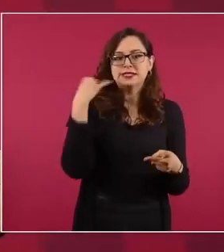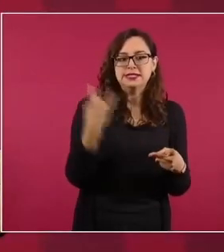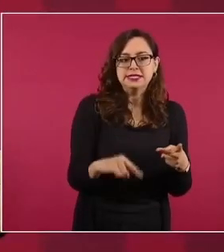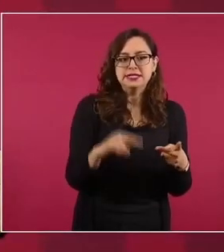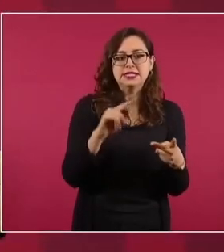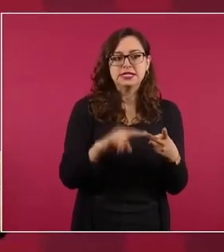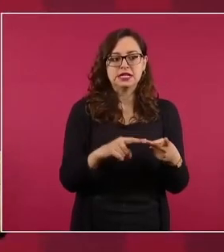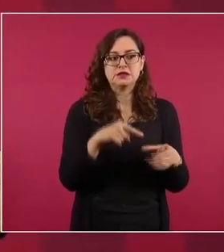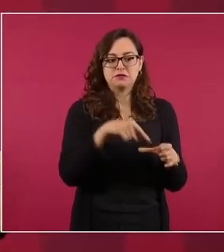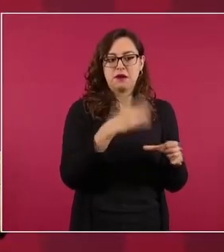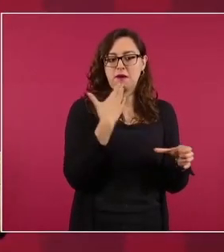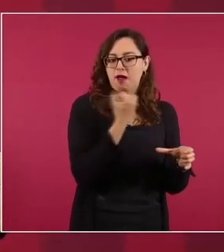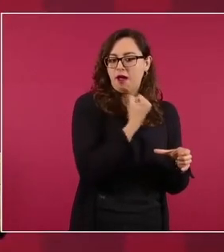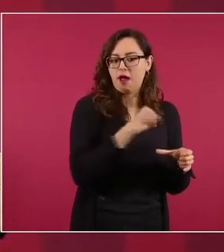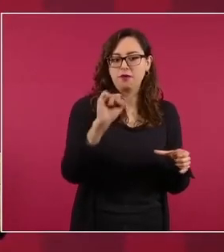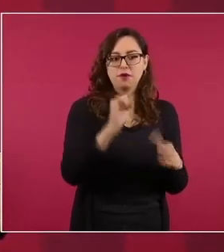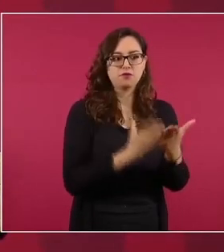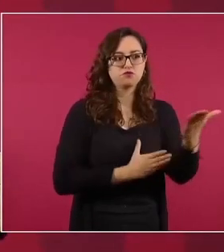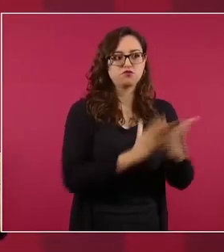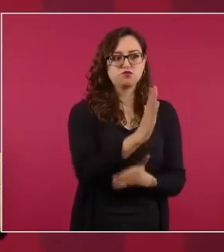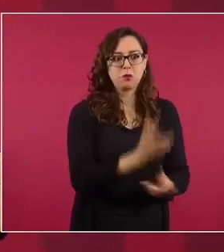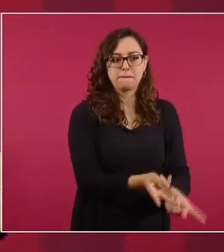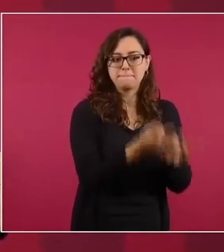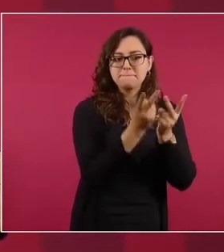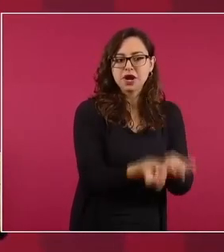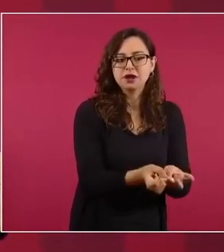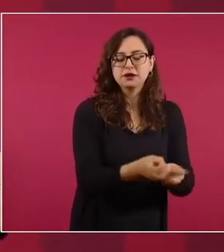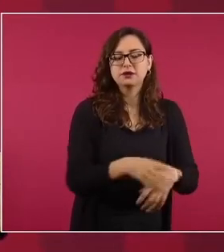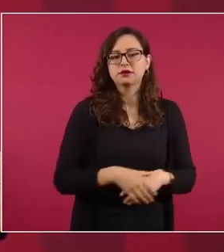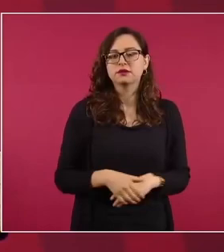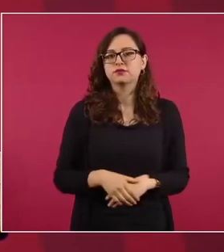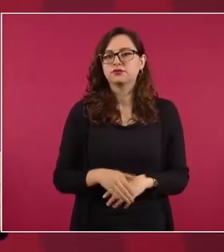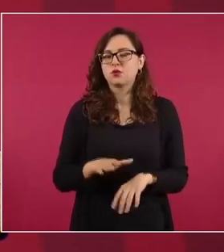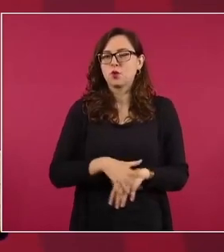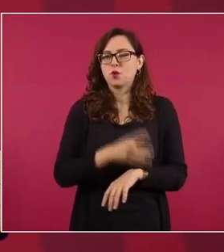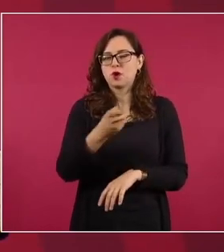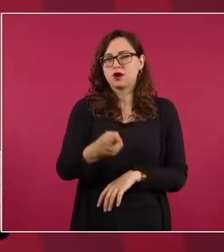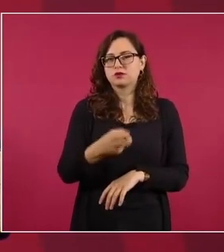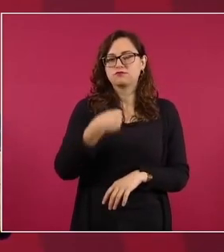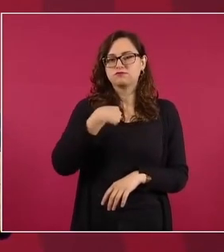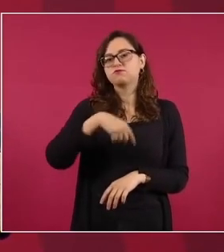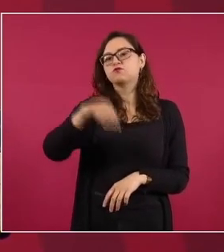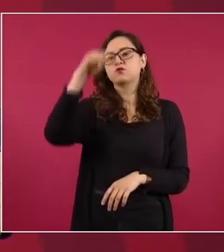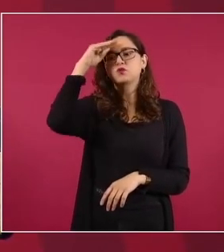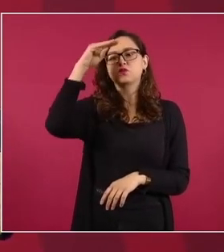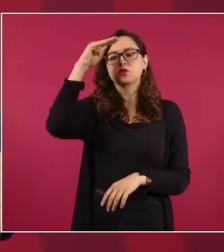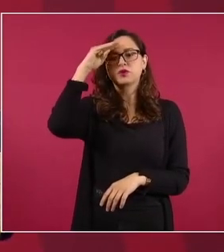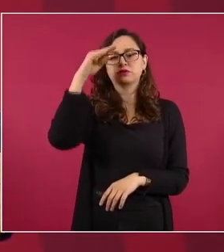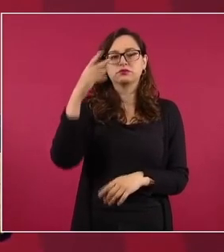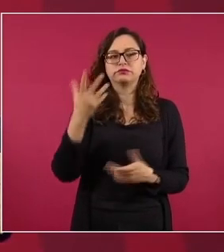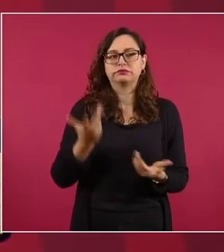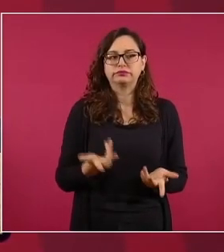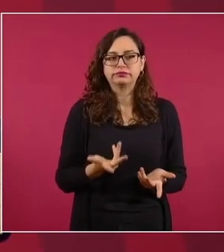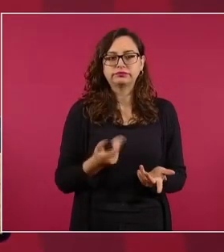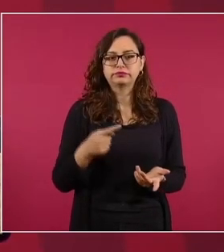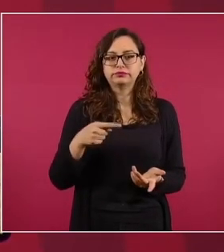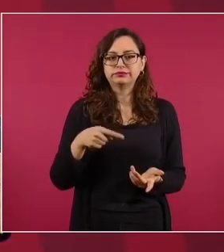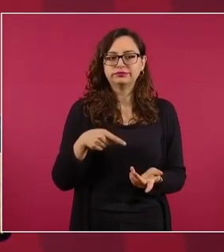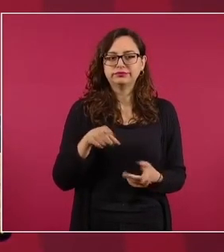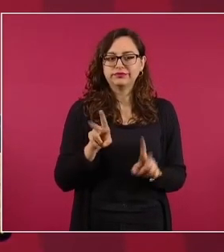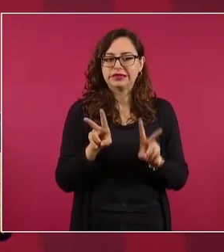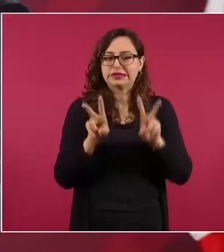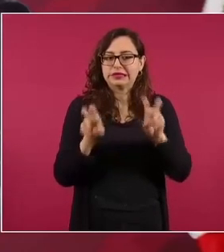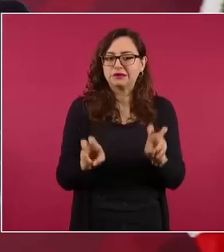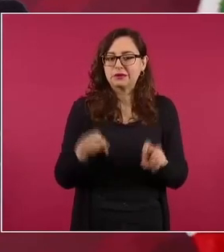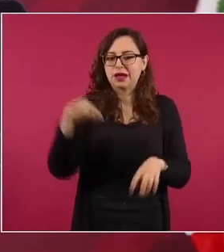Por eso pienso que es algo que se maneja